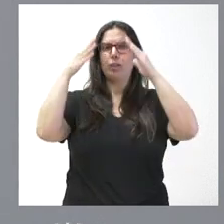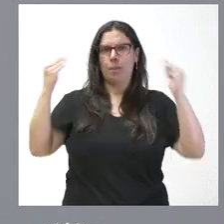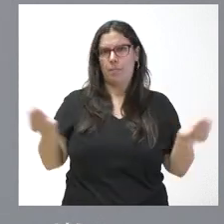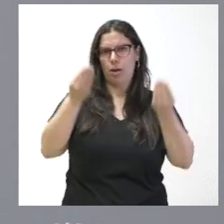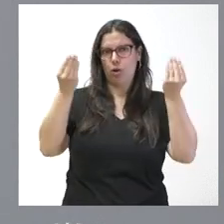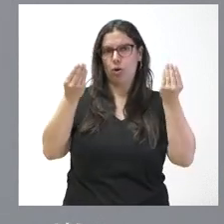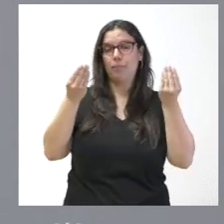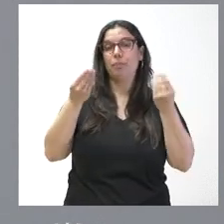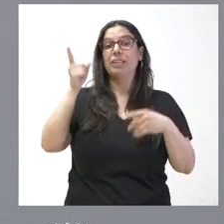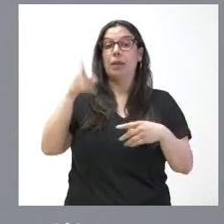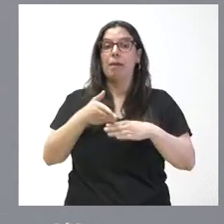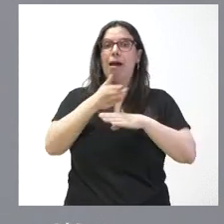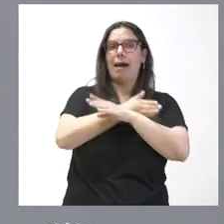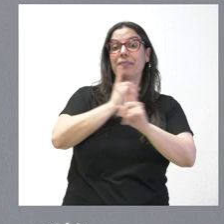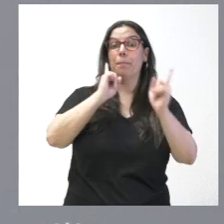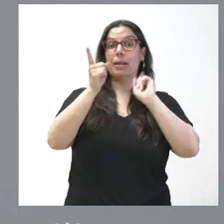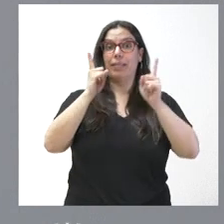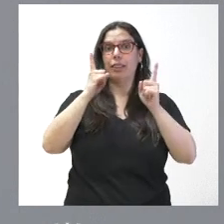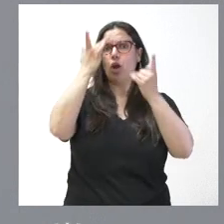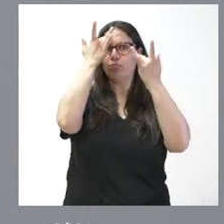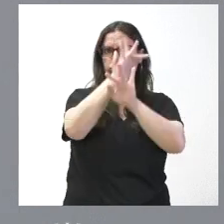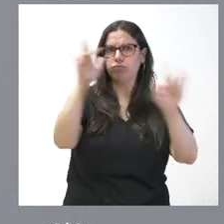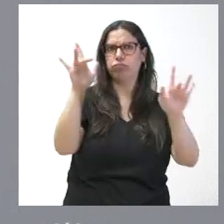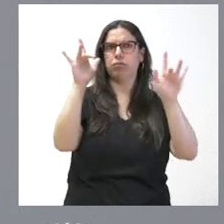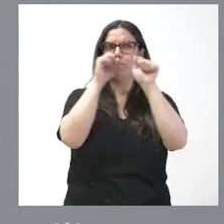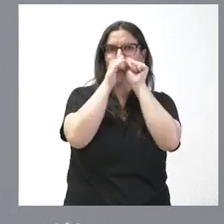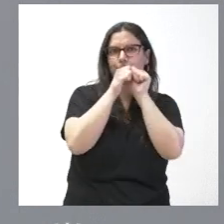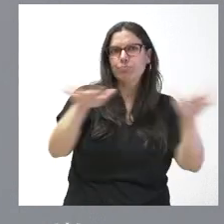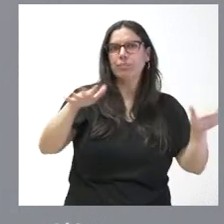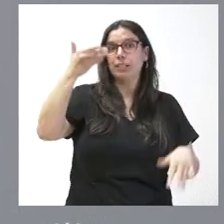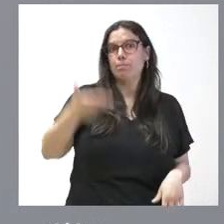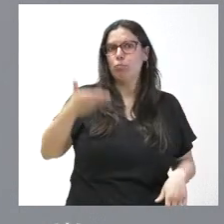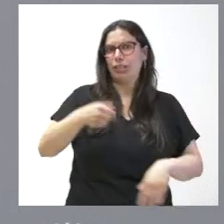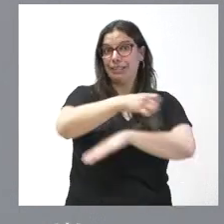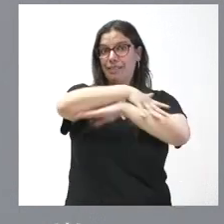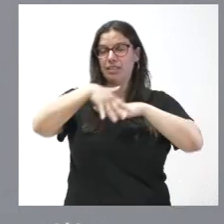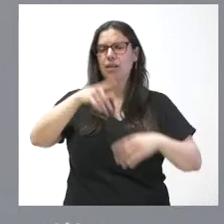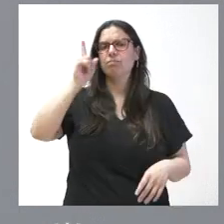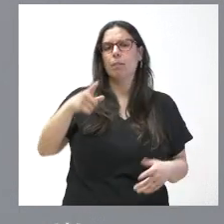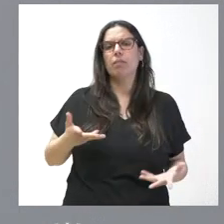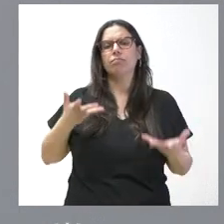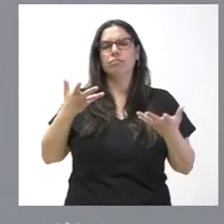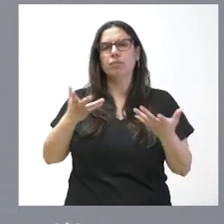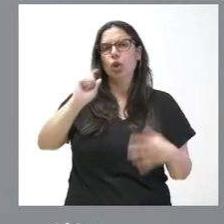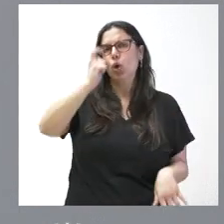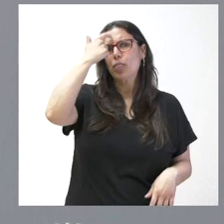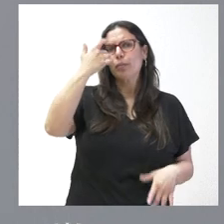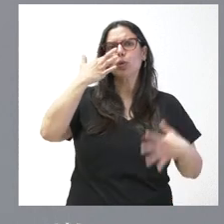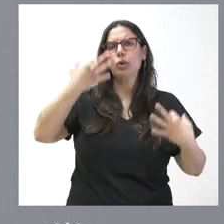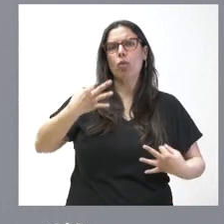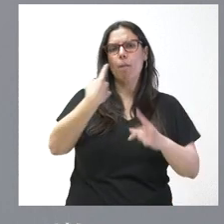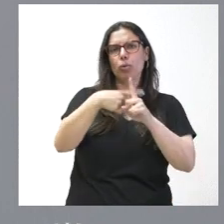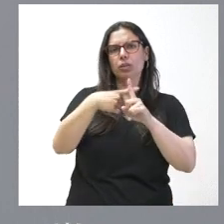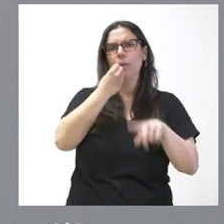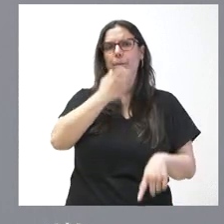difunde la cultura preventiva como elemento social de transversalidad, proporciona los conceptos de seguridad positiva y